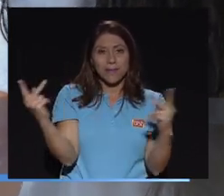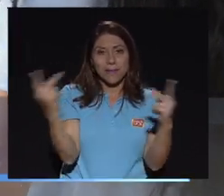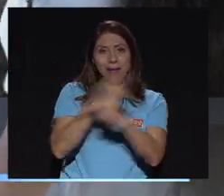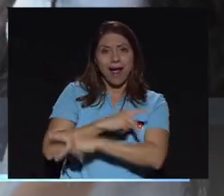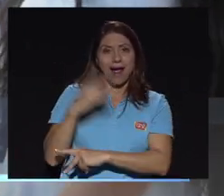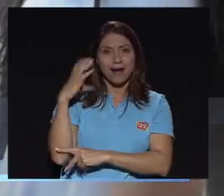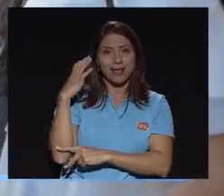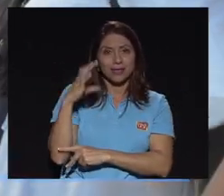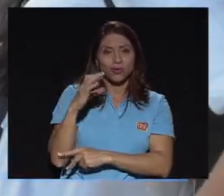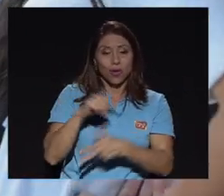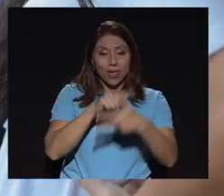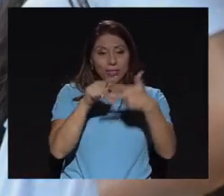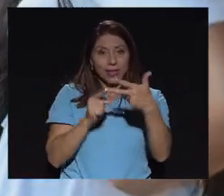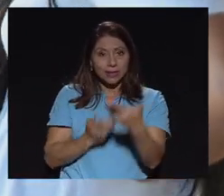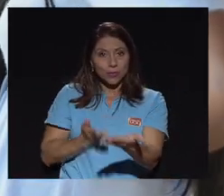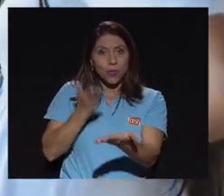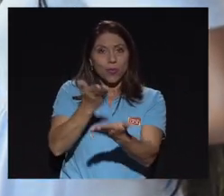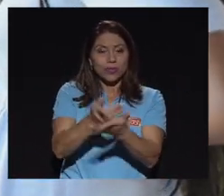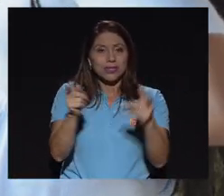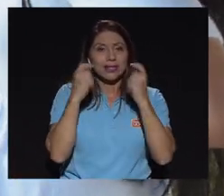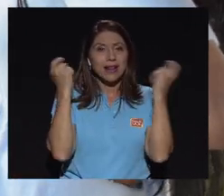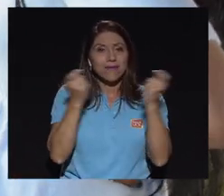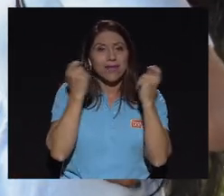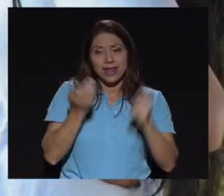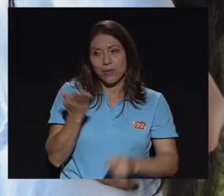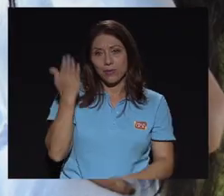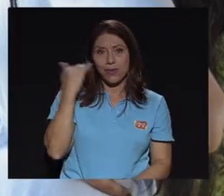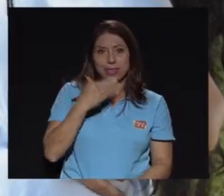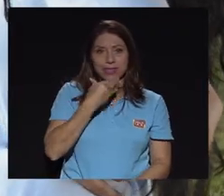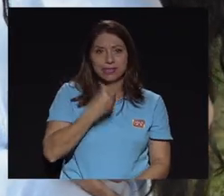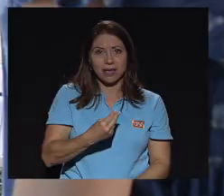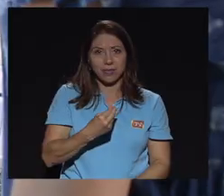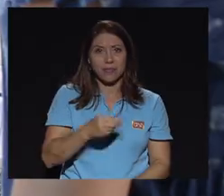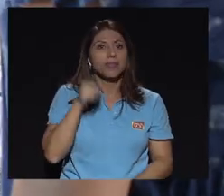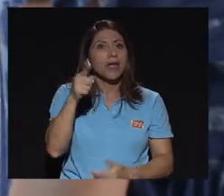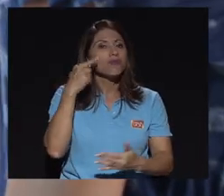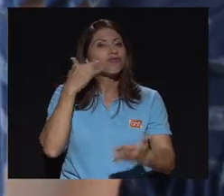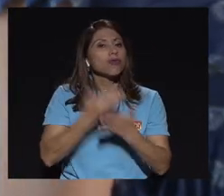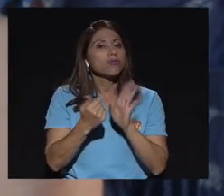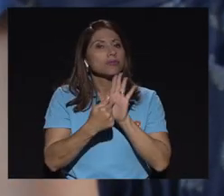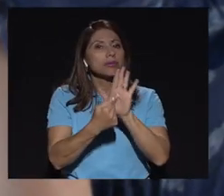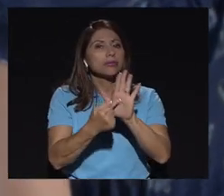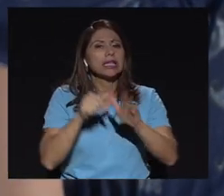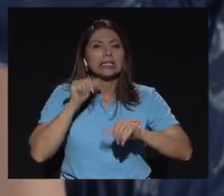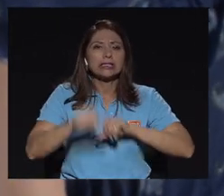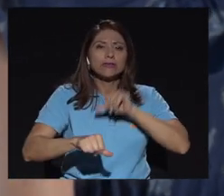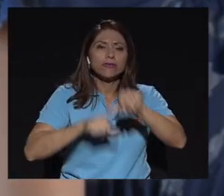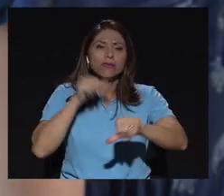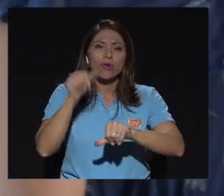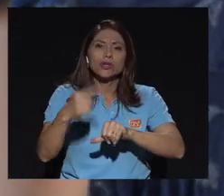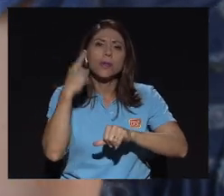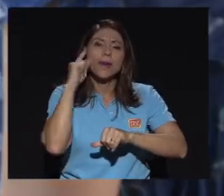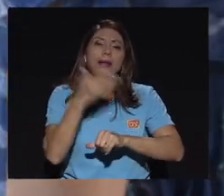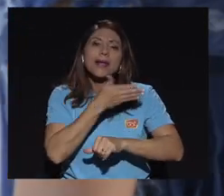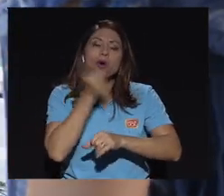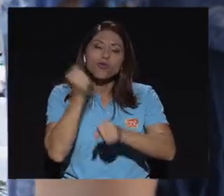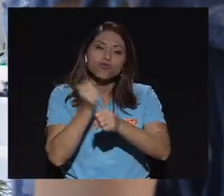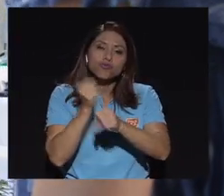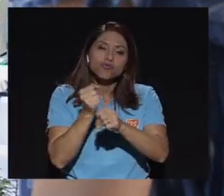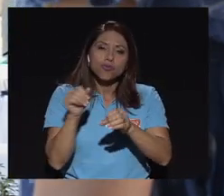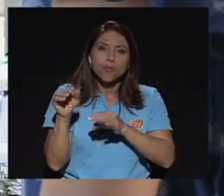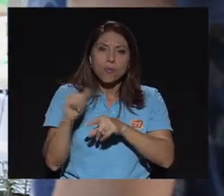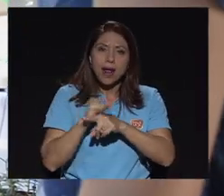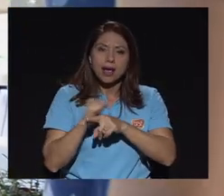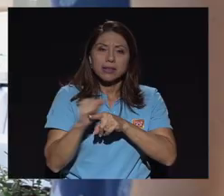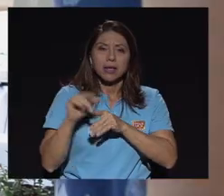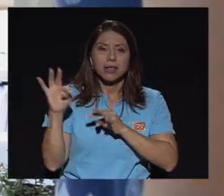presentaron tres propuestas en una feria que organizaron en el mes de diciembre la cual reflejó su esfuerzo en pro de una mejor práctica